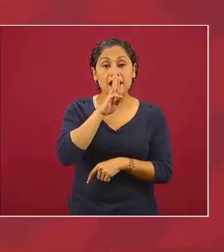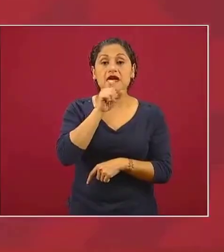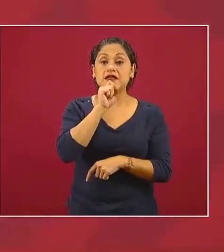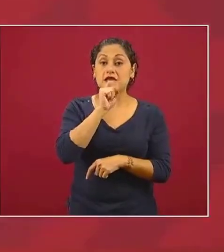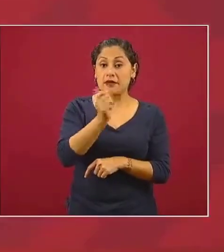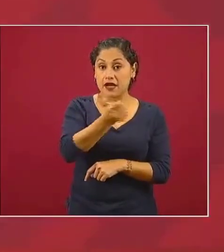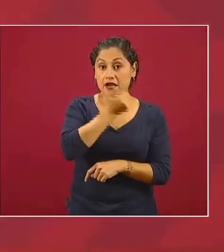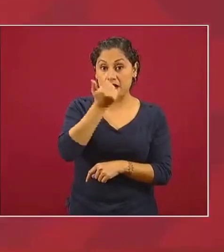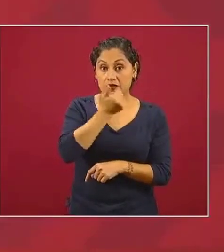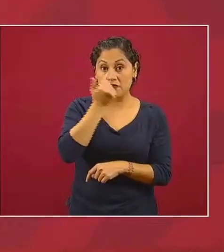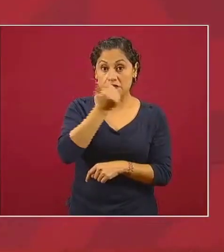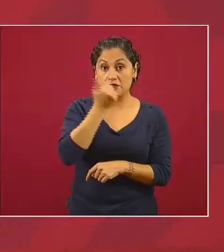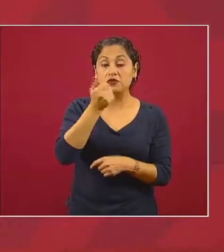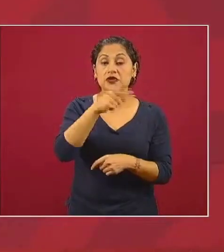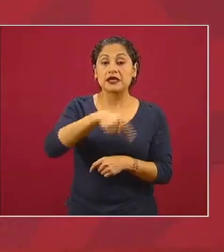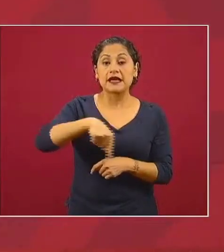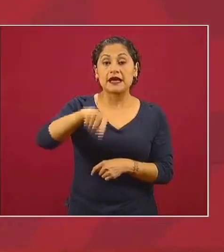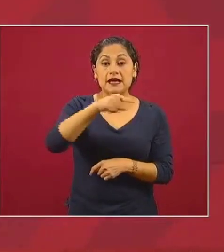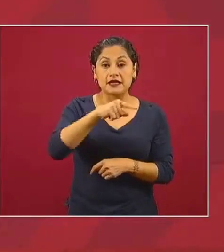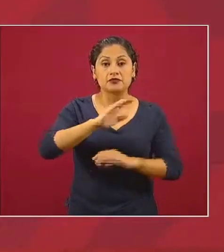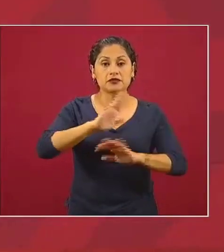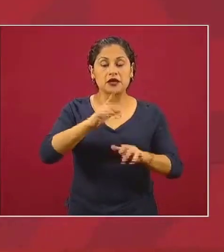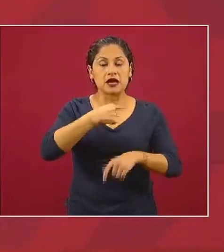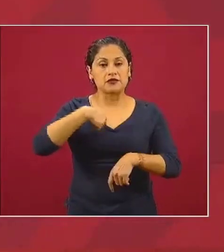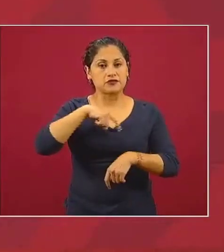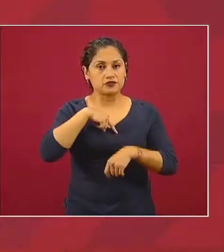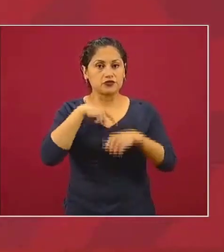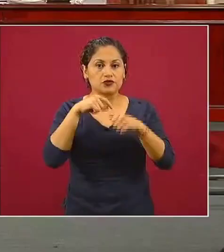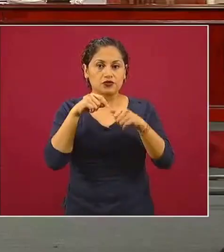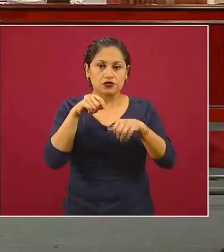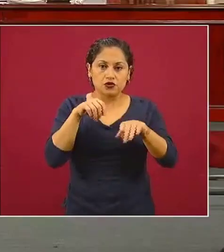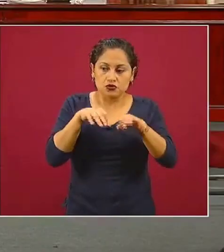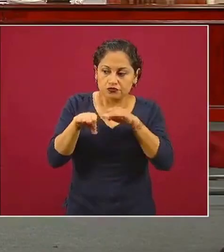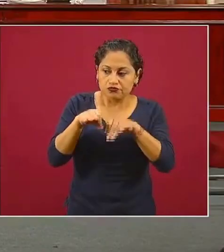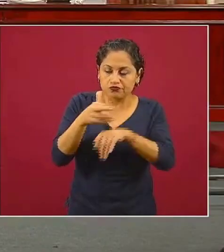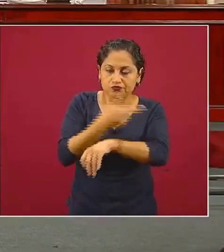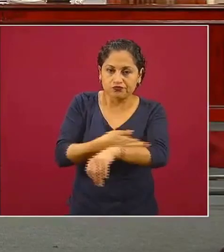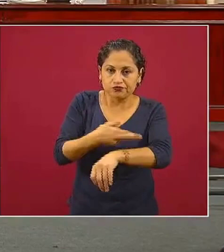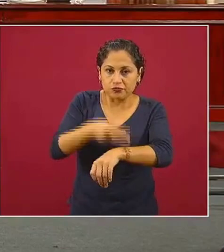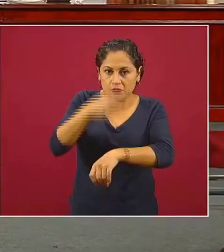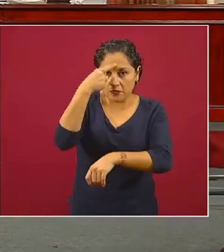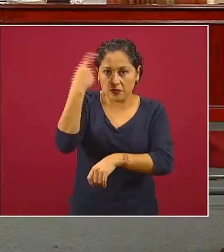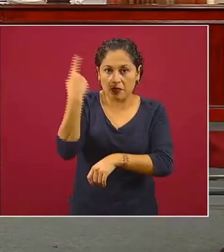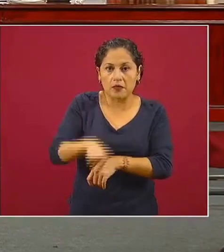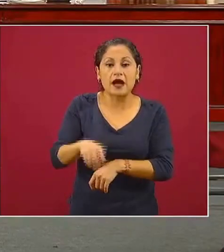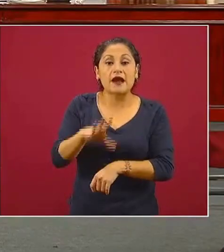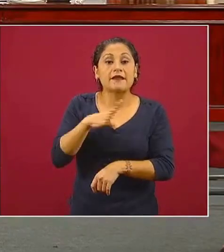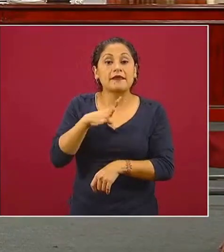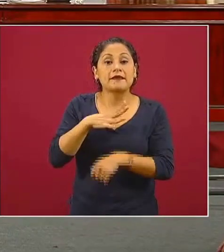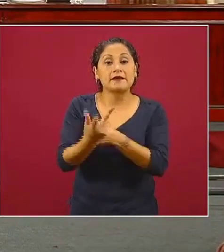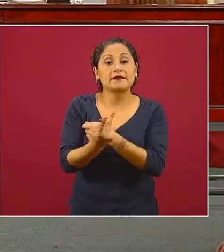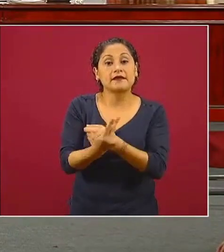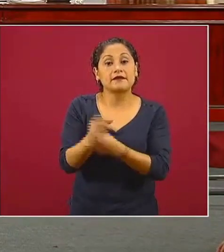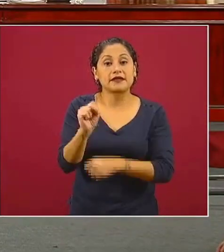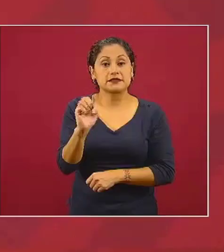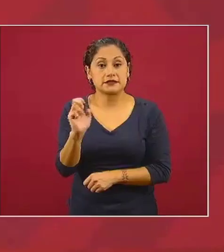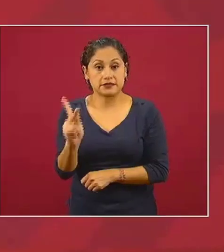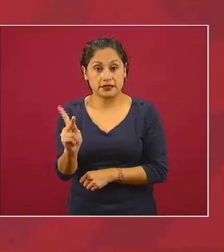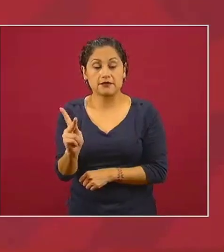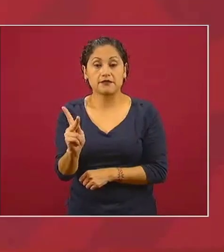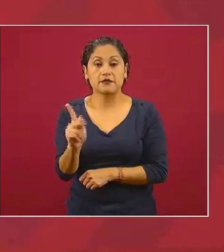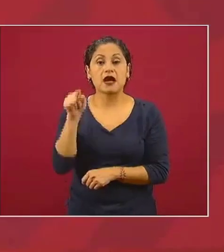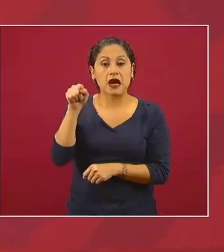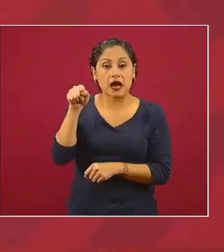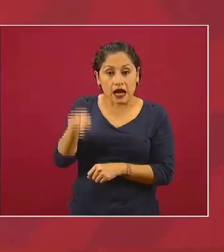alumnos que ya estamos trabajando en tener el canal de televisión de la SEP para ahí dar